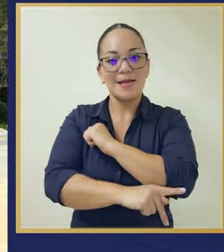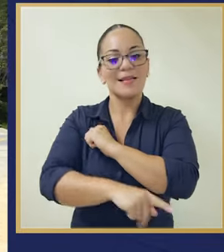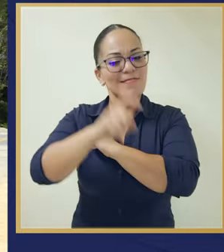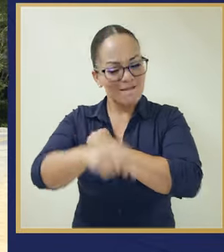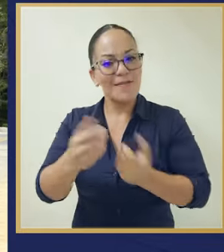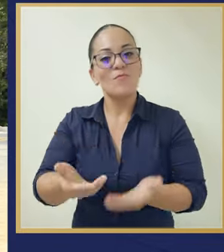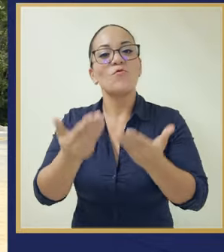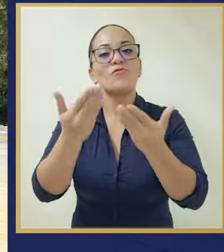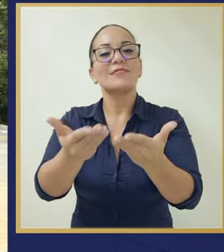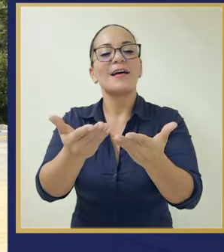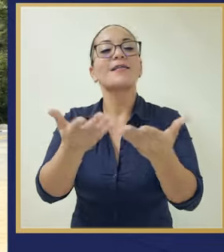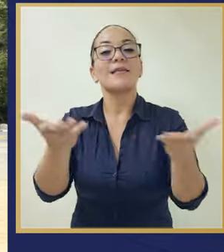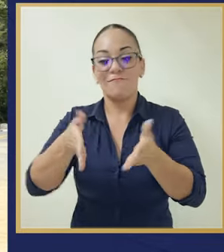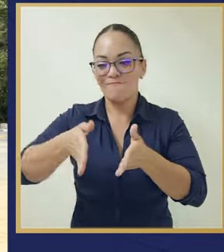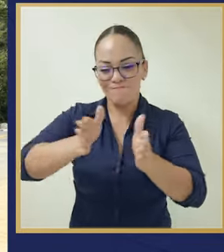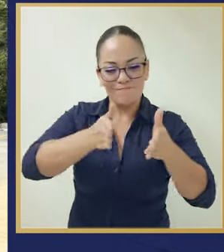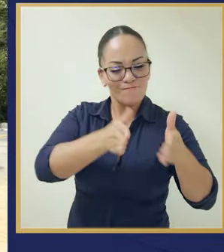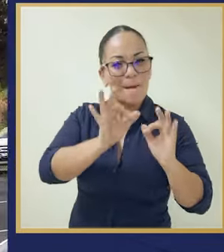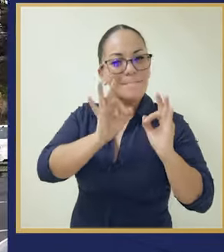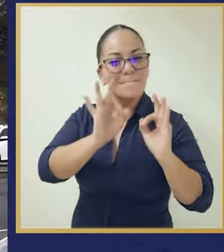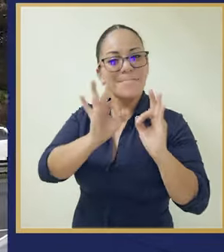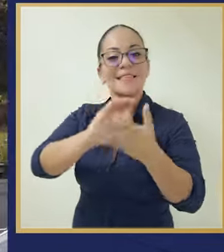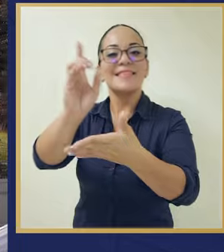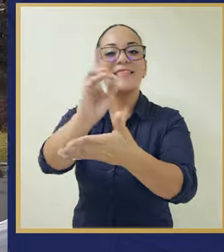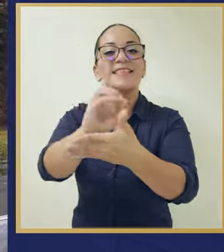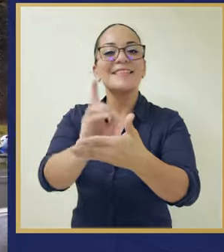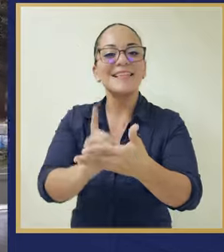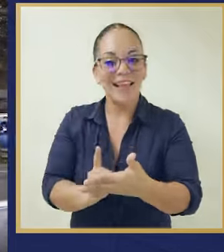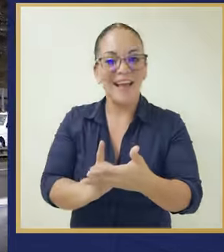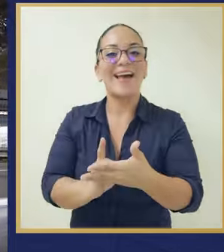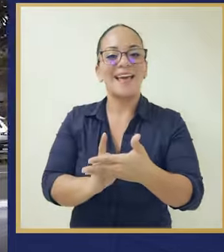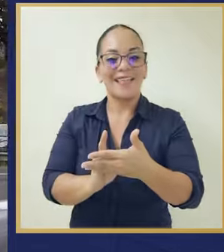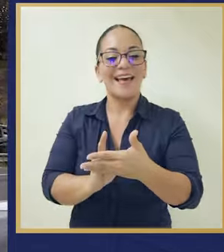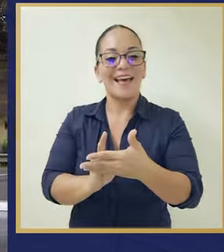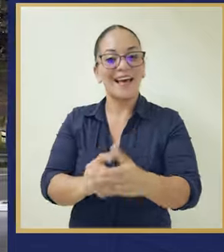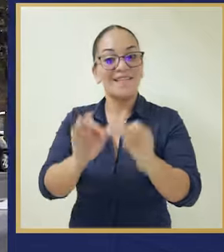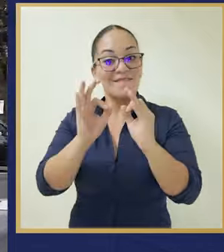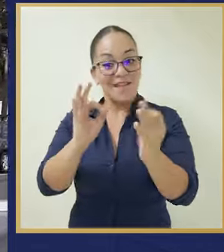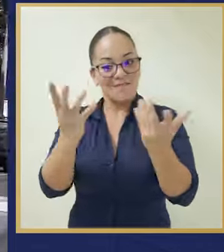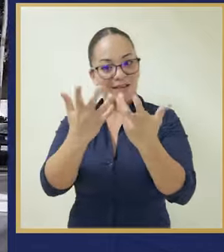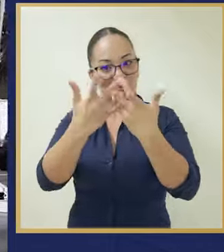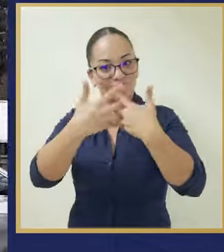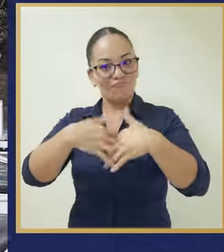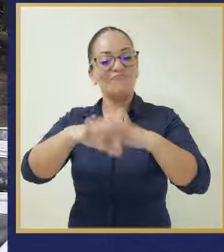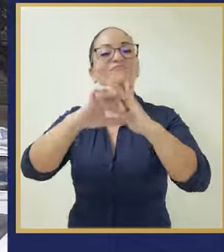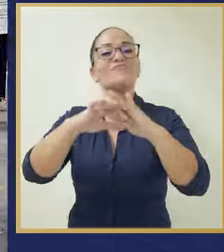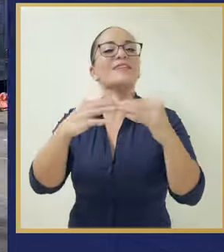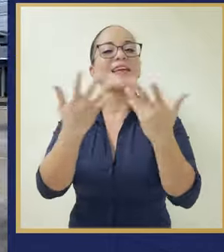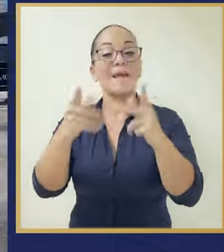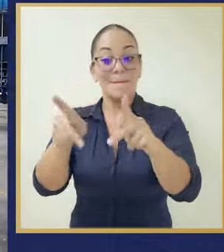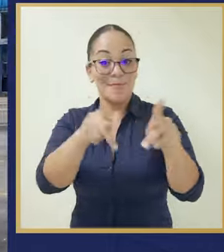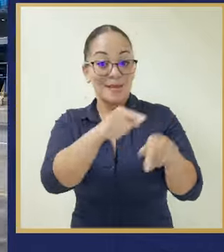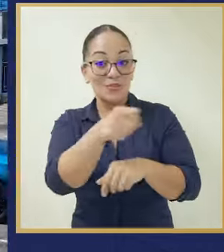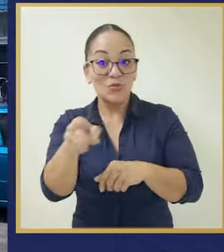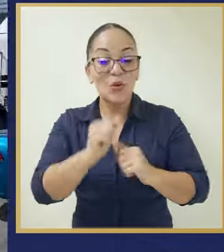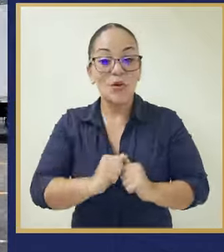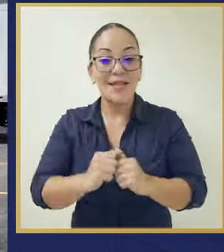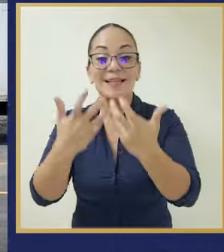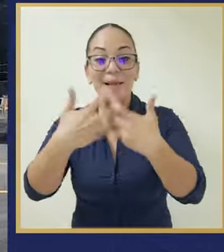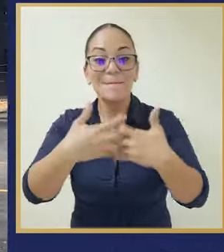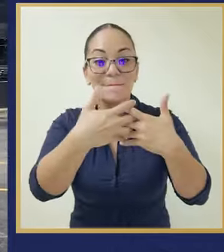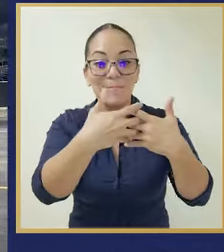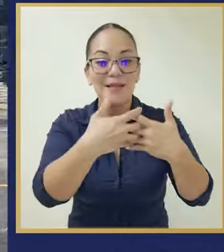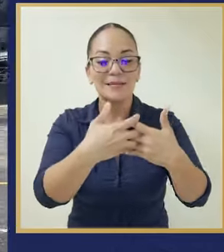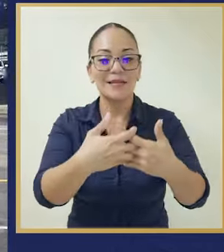merece una red vial diseñada para hacer a nuestras personas y a